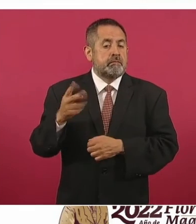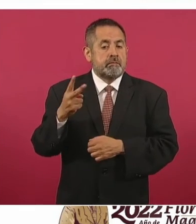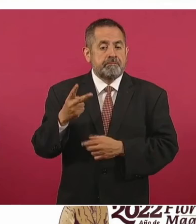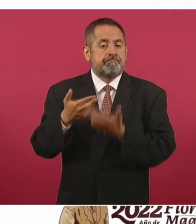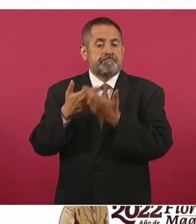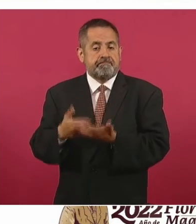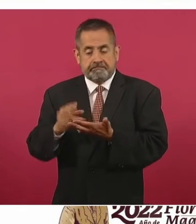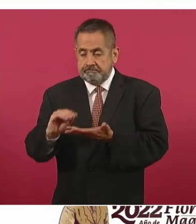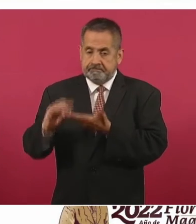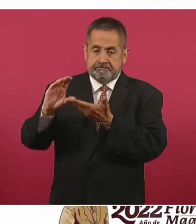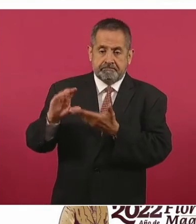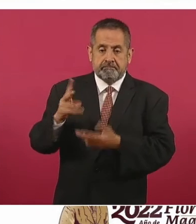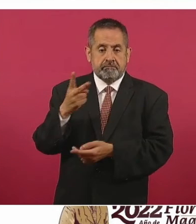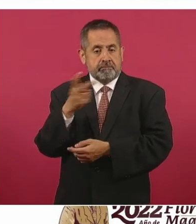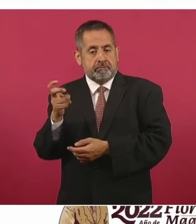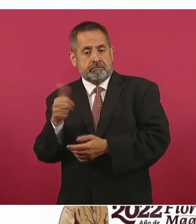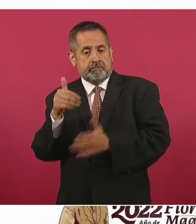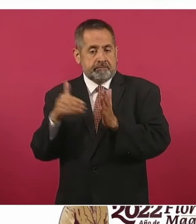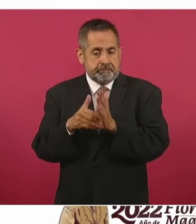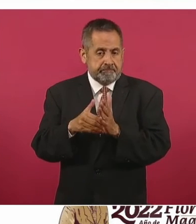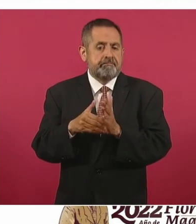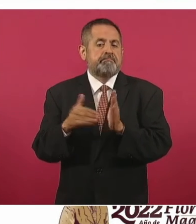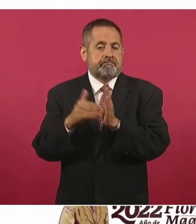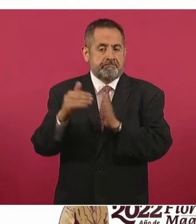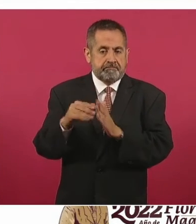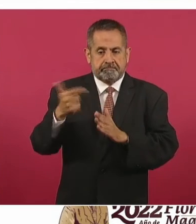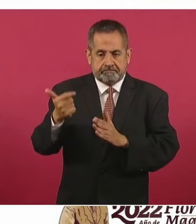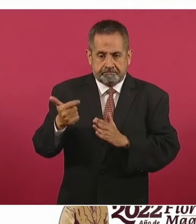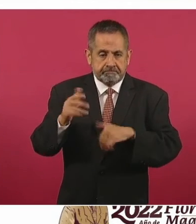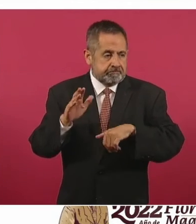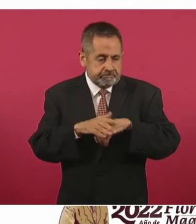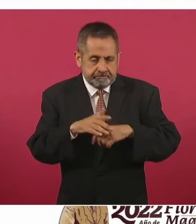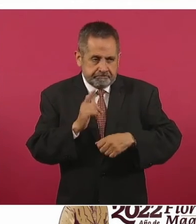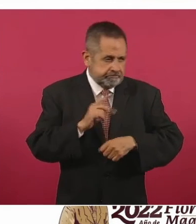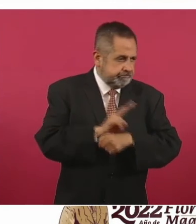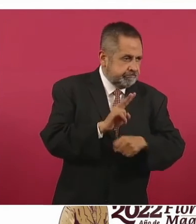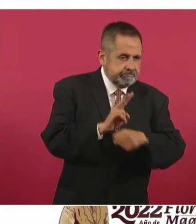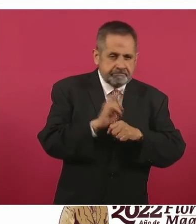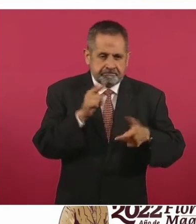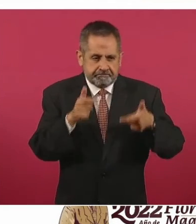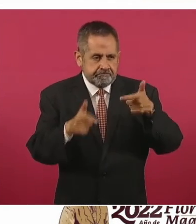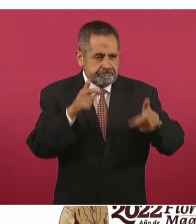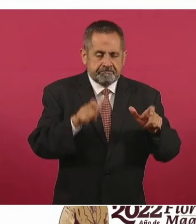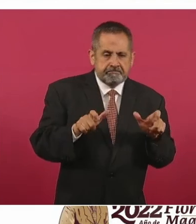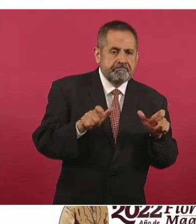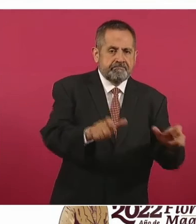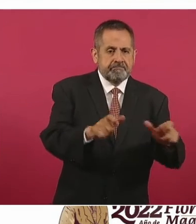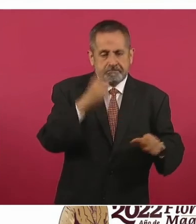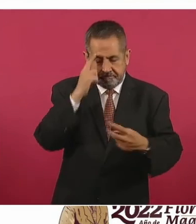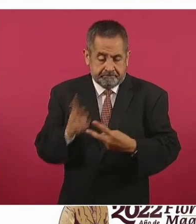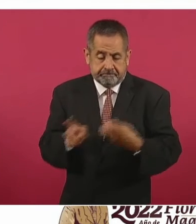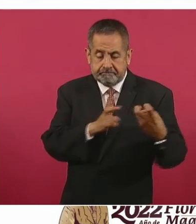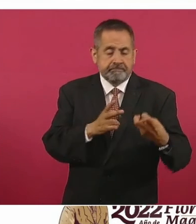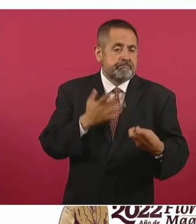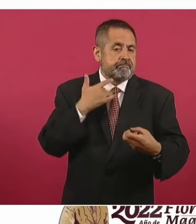211 mil millones de pesos por el trabajo que realizan las Fuerzas Armadas en este tema.